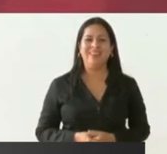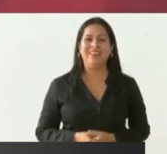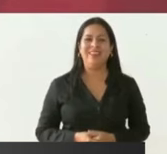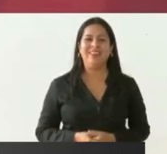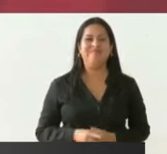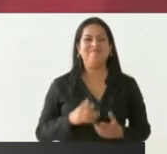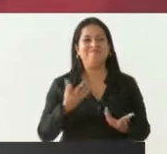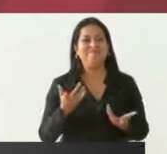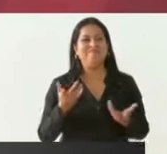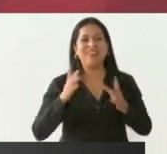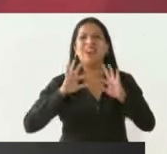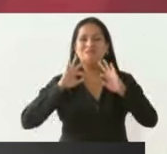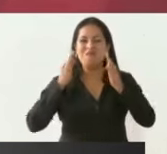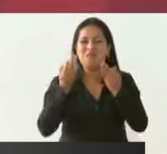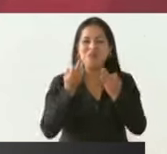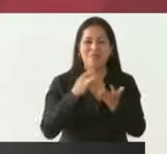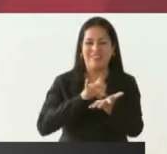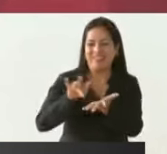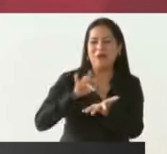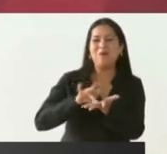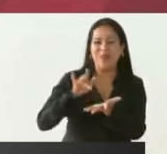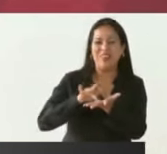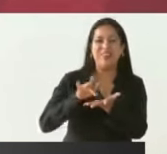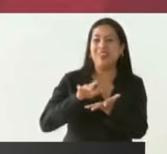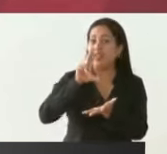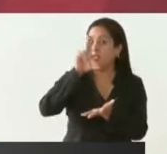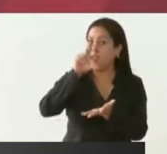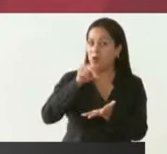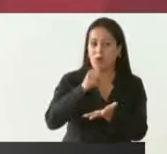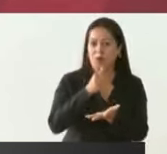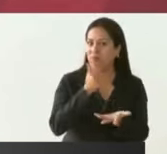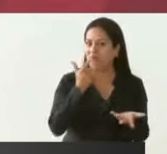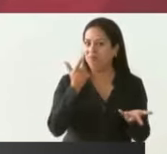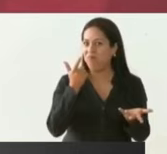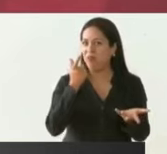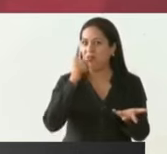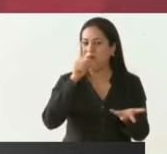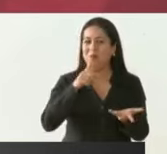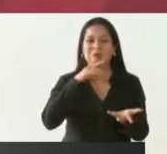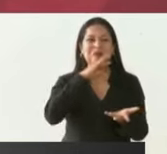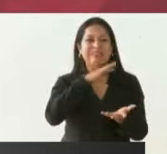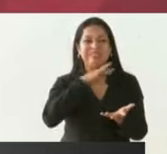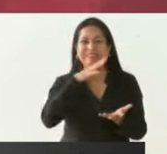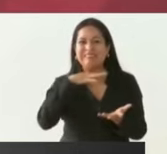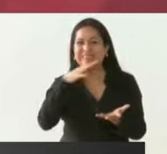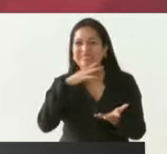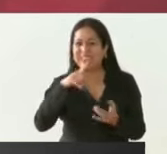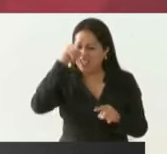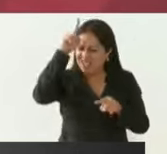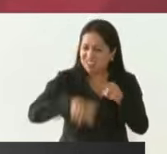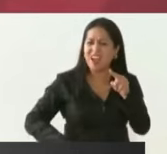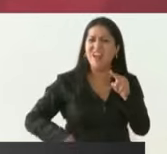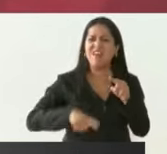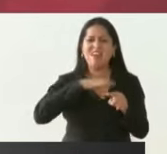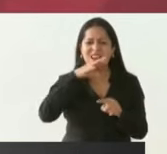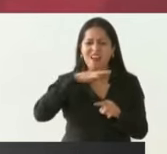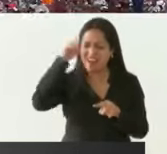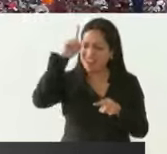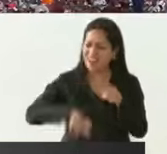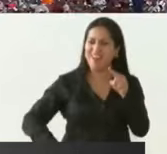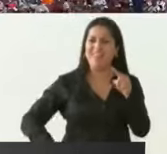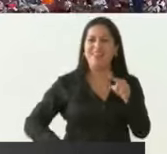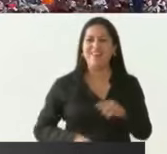de no permitir la corrupción, al carajo, la corrupción.